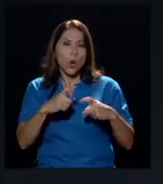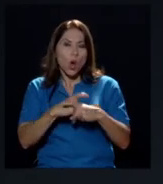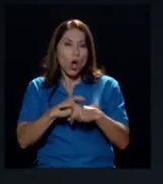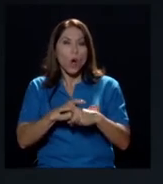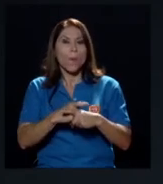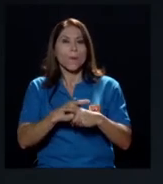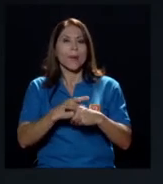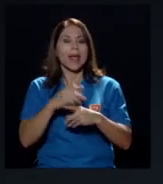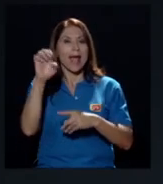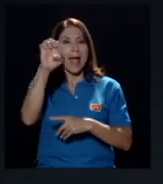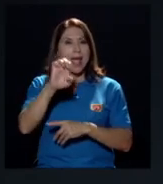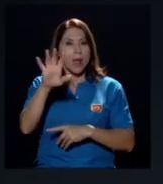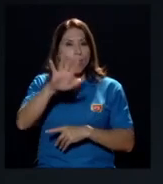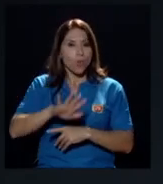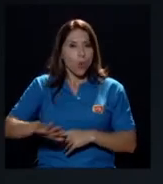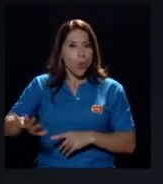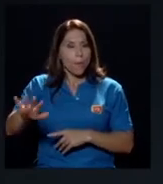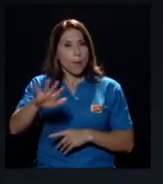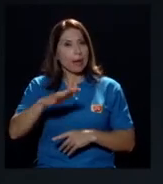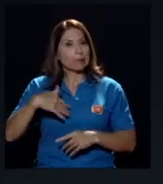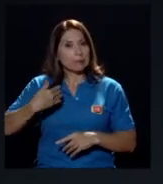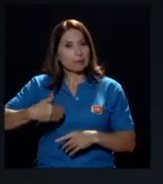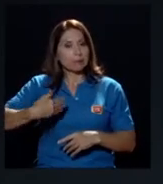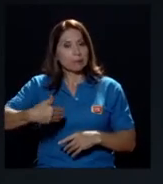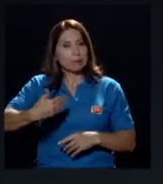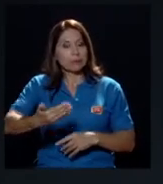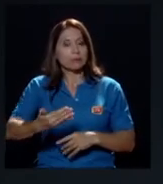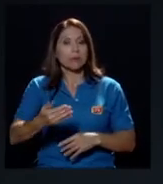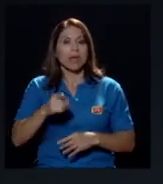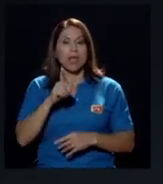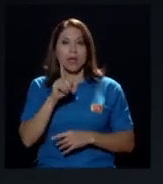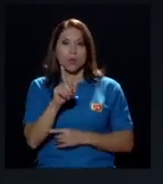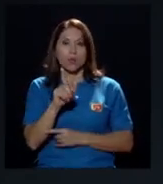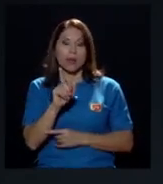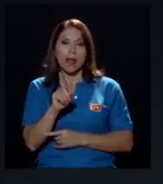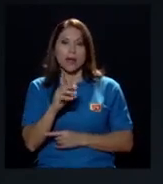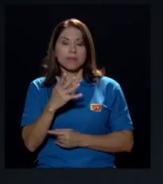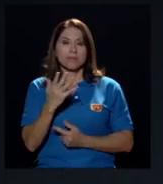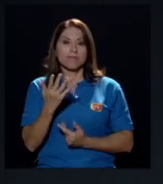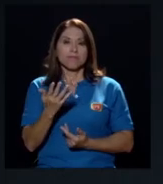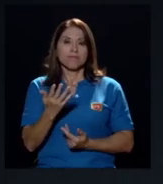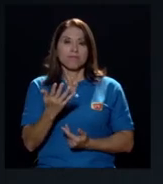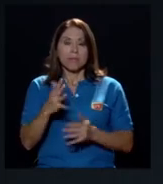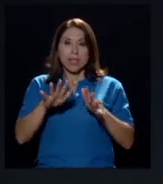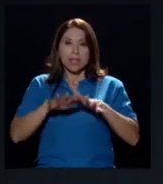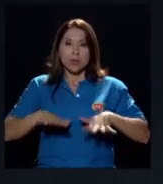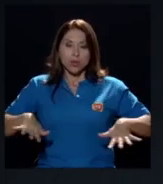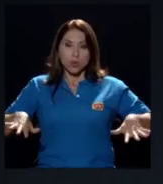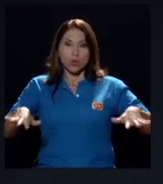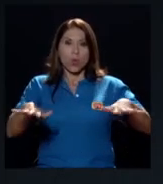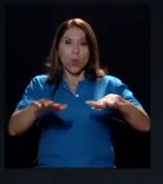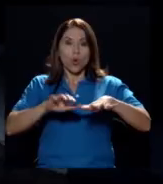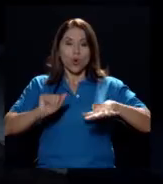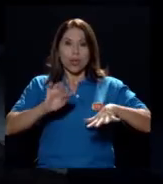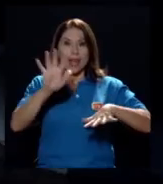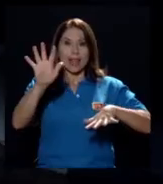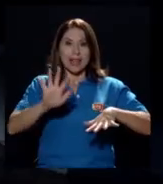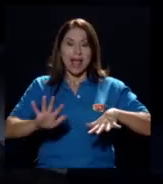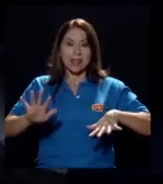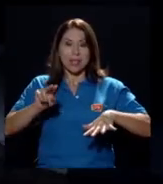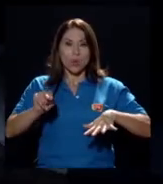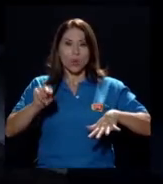Europa y en un entorno del Atlántico Norte